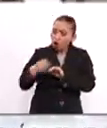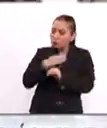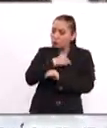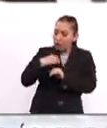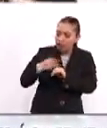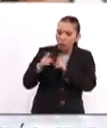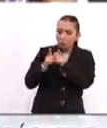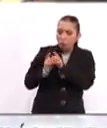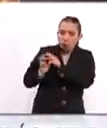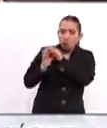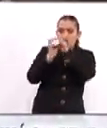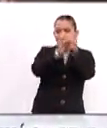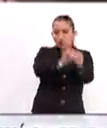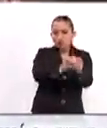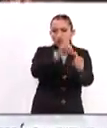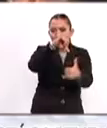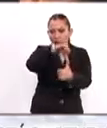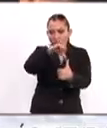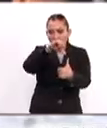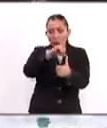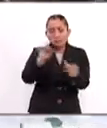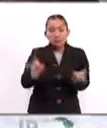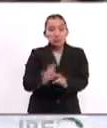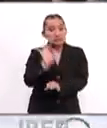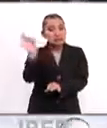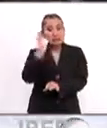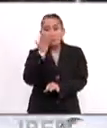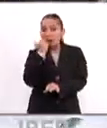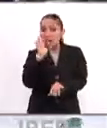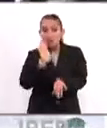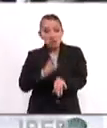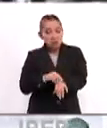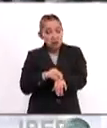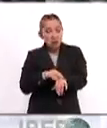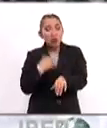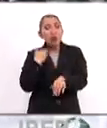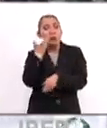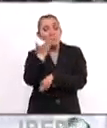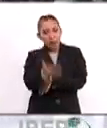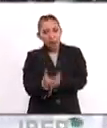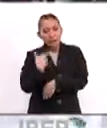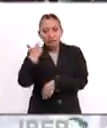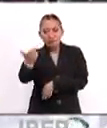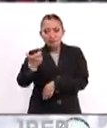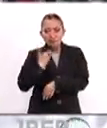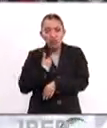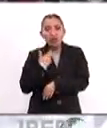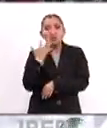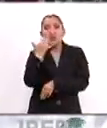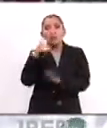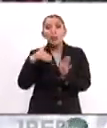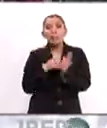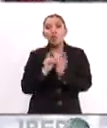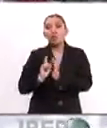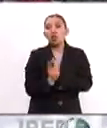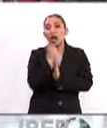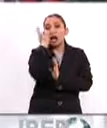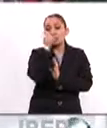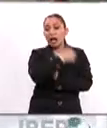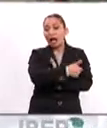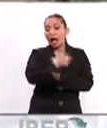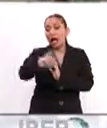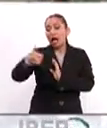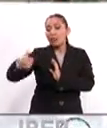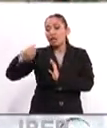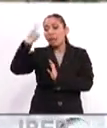integrantes del éxodo centroamericano. En caso de que no se les permita entrar, piden que se les indemnice con 50 mil dólares a cada